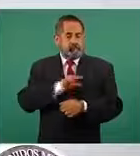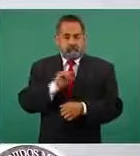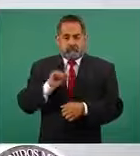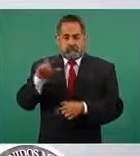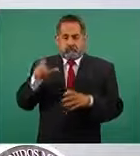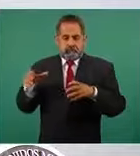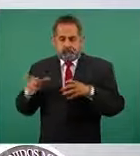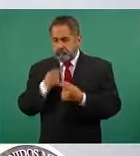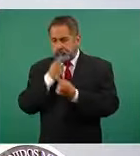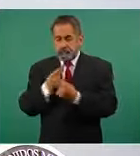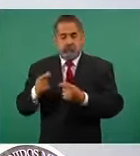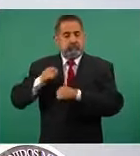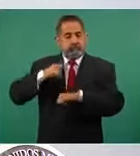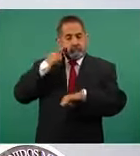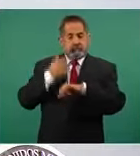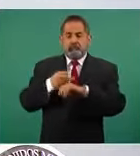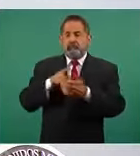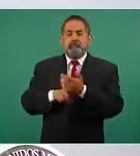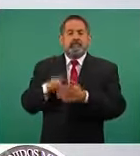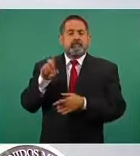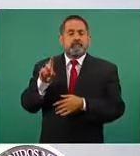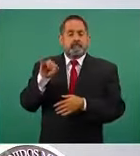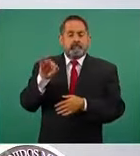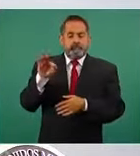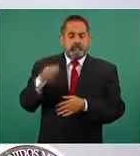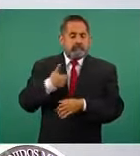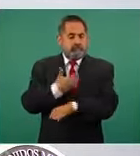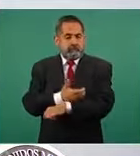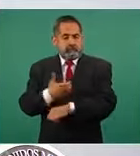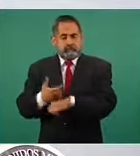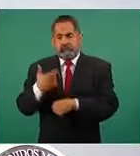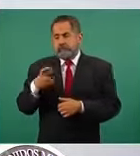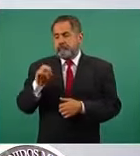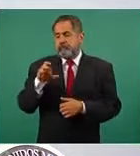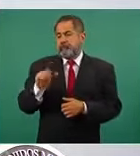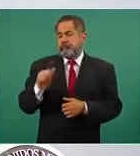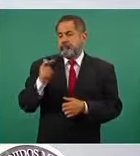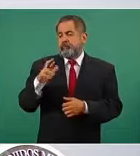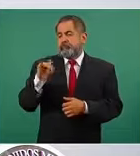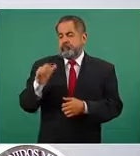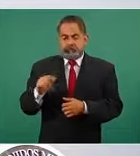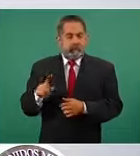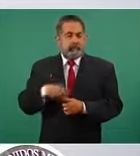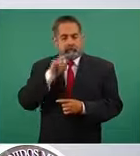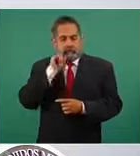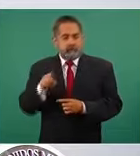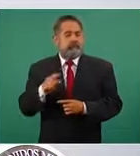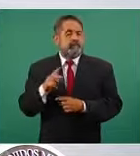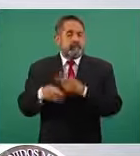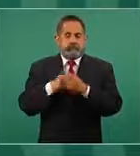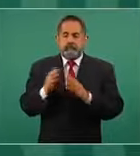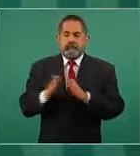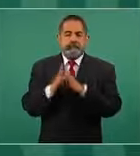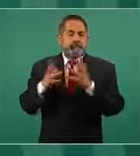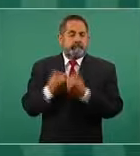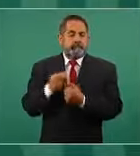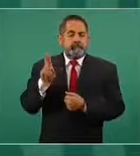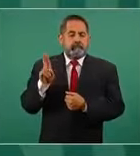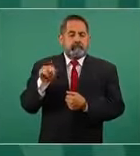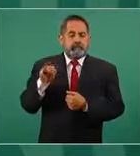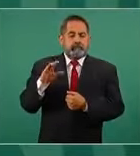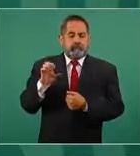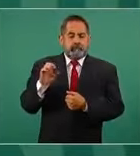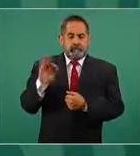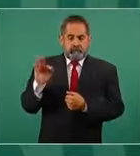Ha participado la titular del Sistema Nacional DIF, nuestra compañera Rocío García Pérez. Ha participado también UNICEF, por supuesto